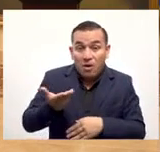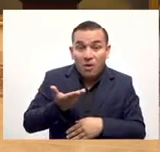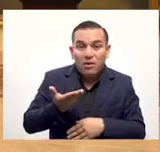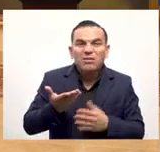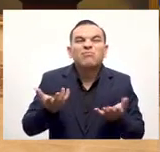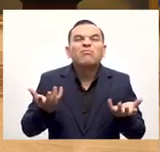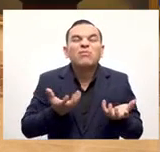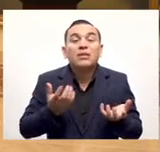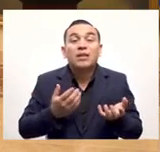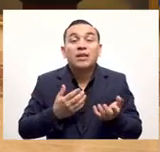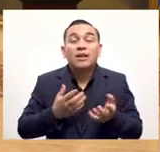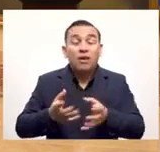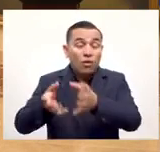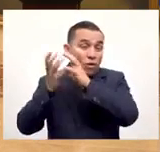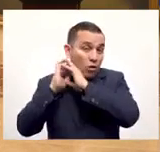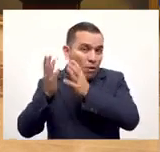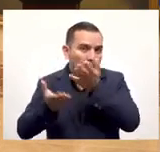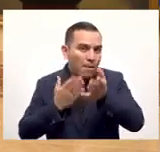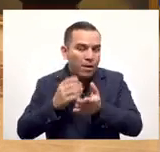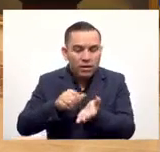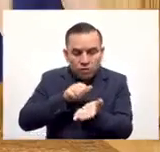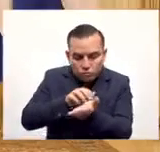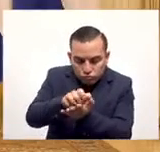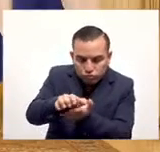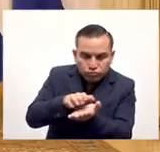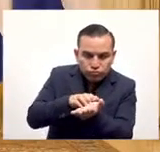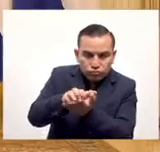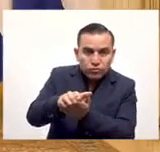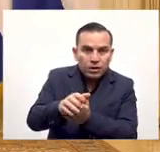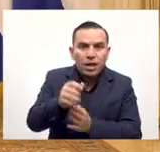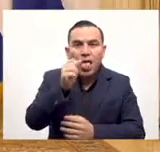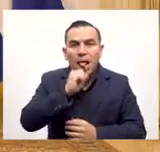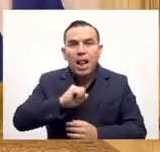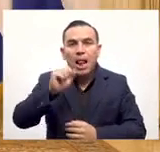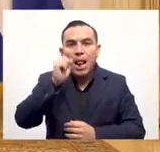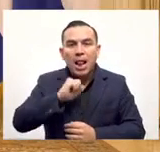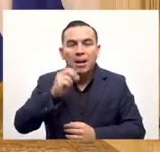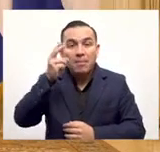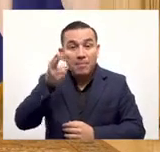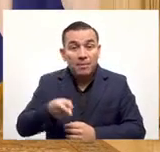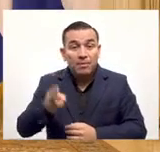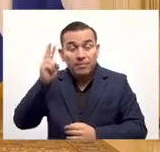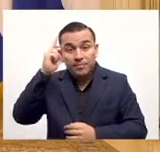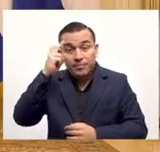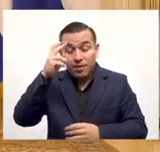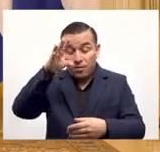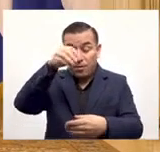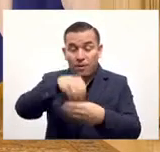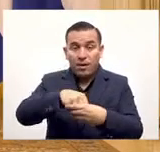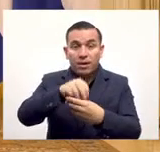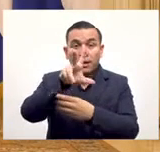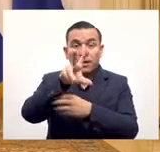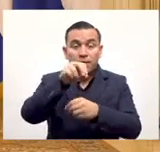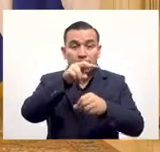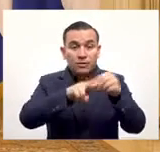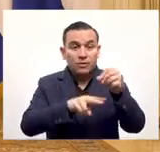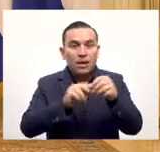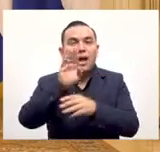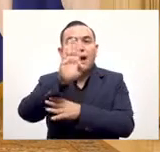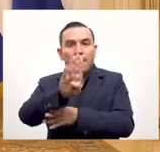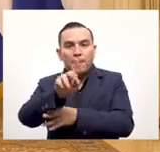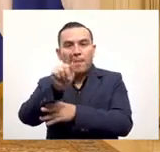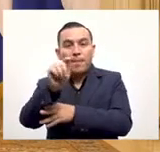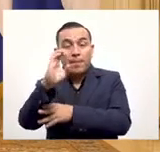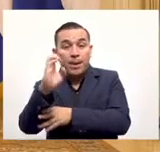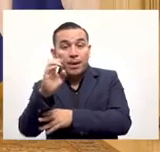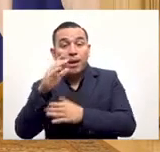todos van a tener el Bitcoin el que vende cocos el que vende minuta el que vende paletas porque todos van a tener el mismo incentivo de haber bajado la aplicación por